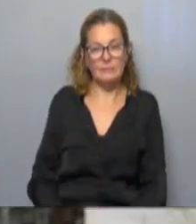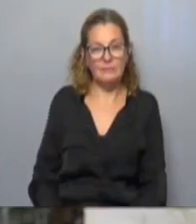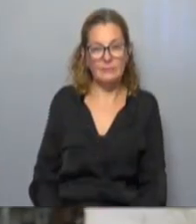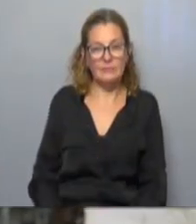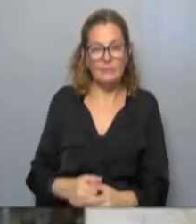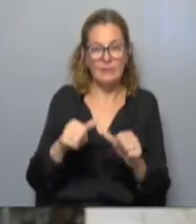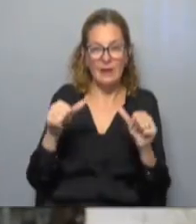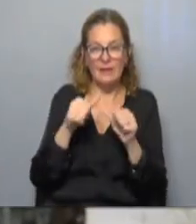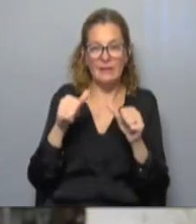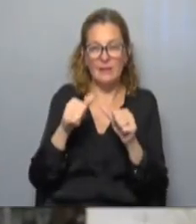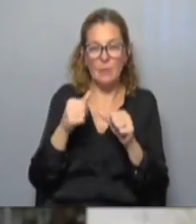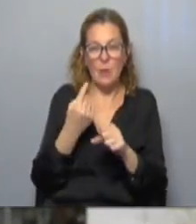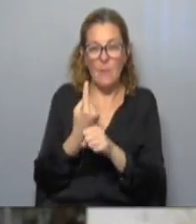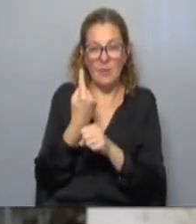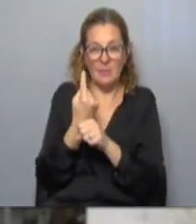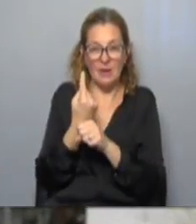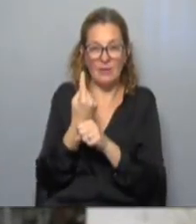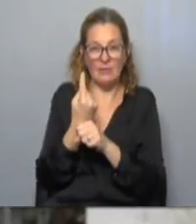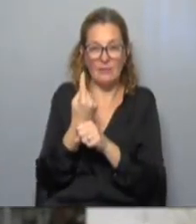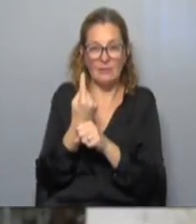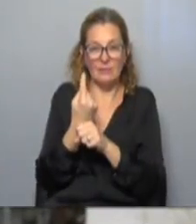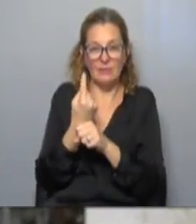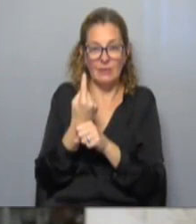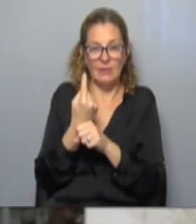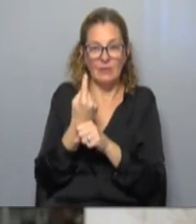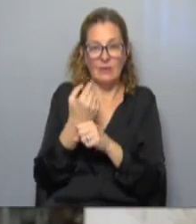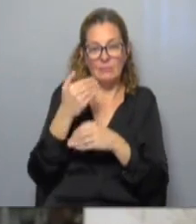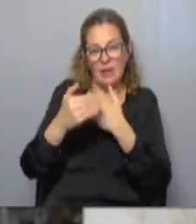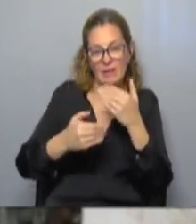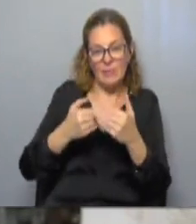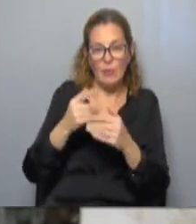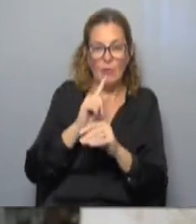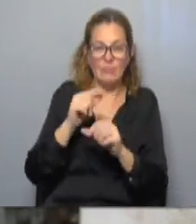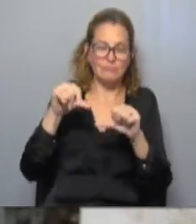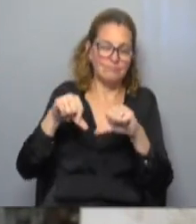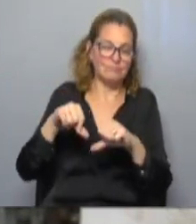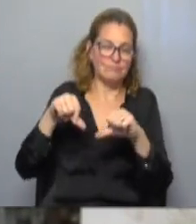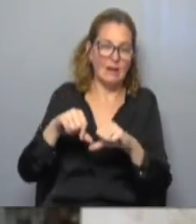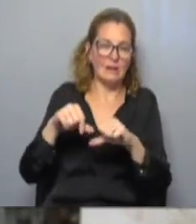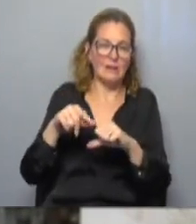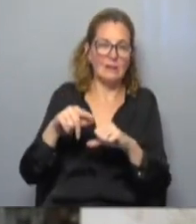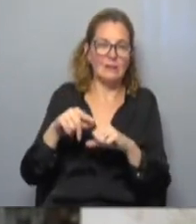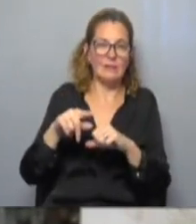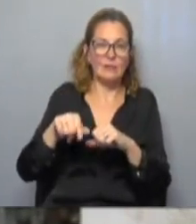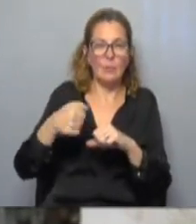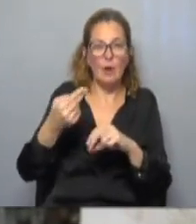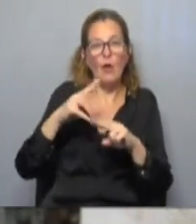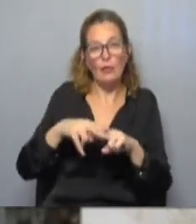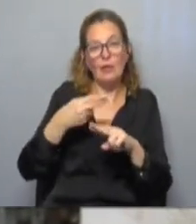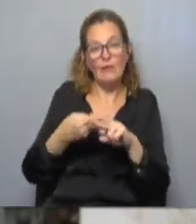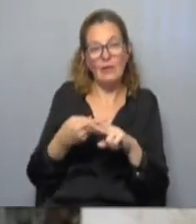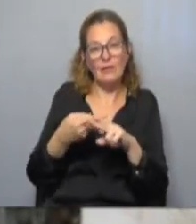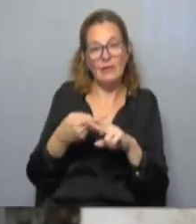Hicimos nuestro primer intento de todo un ciclo ese no nos funcionó y lo volvimos a intentar